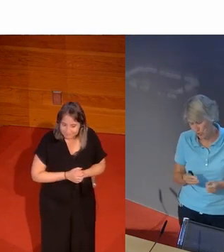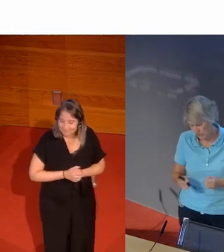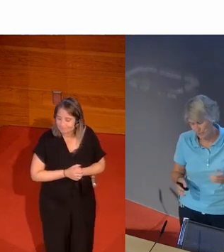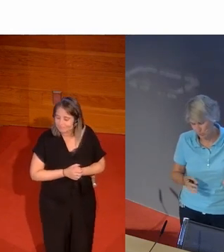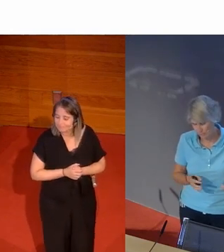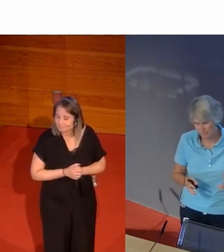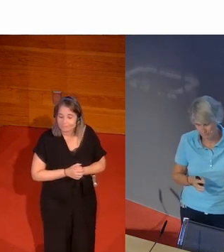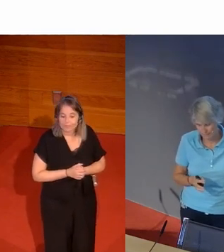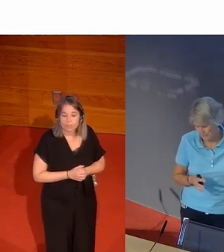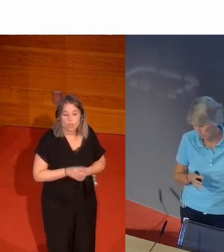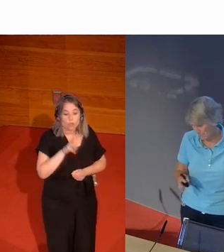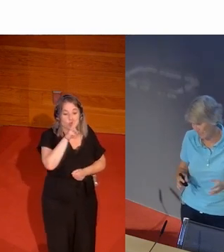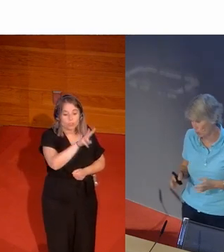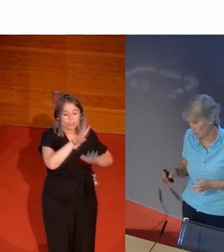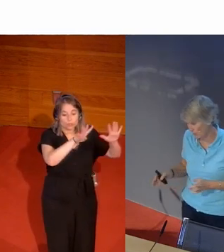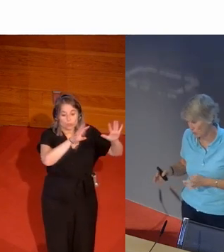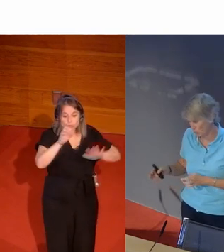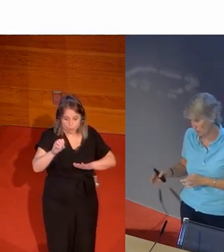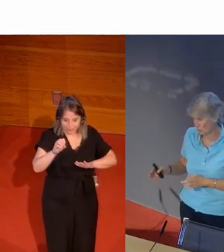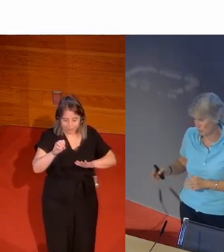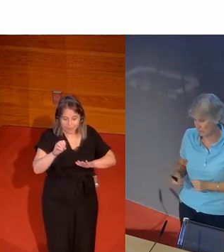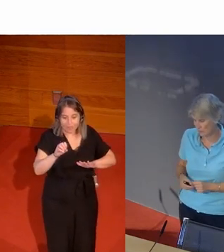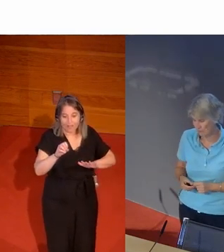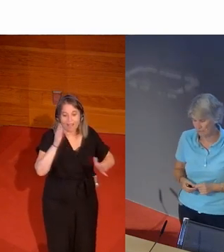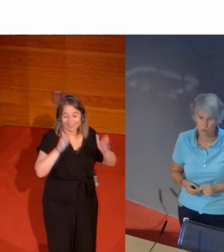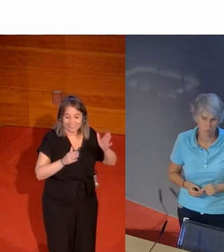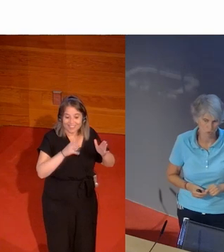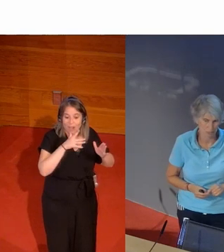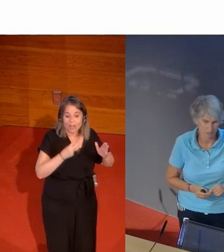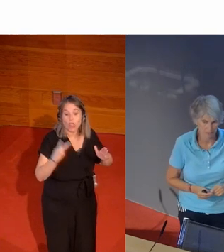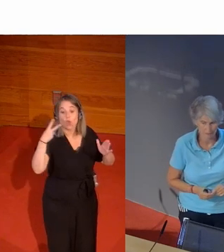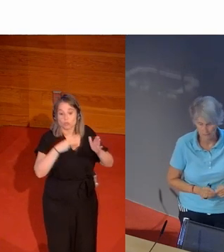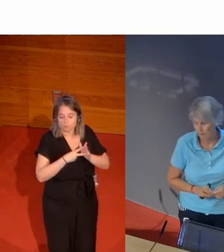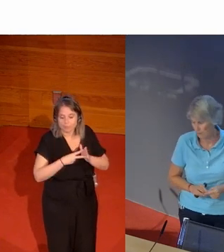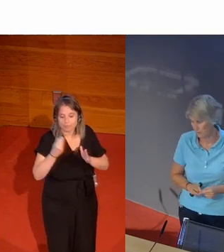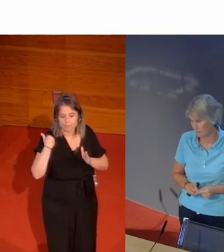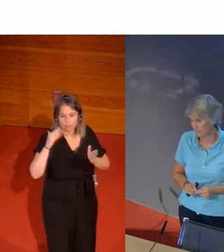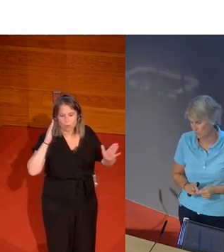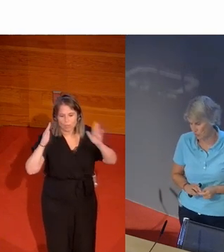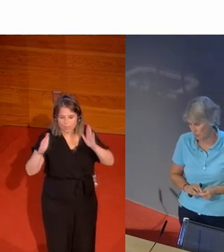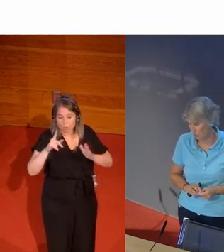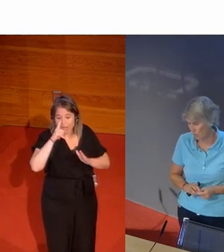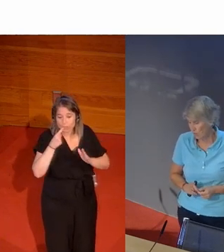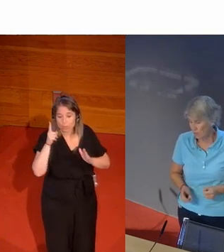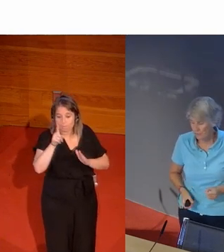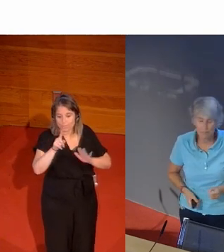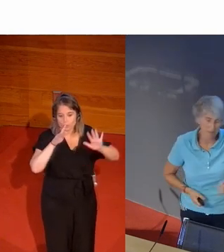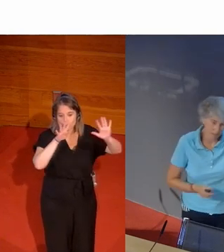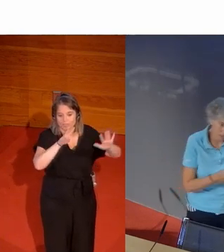de 290 atletas pasan a 2.883 atletas en los Juegos de Ámsterdam del 28